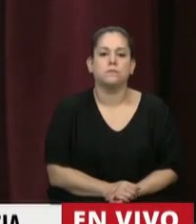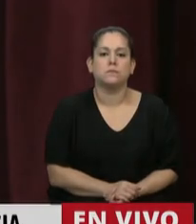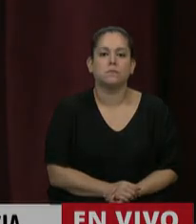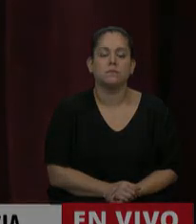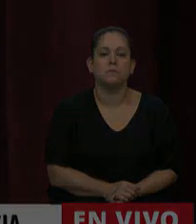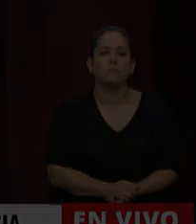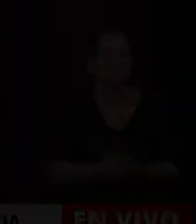Gracias diputada.